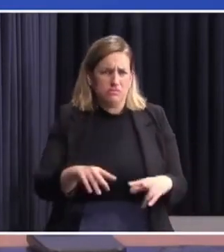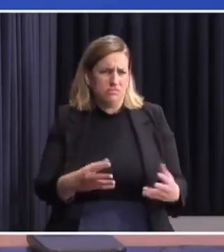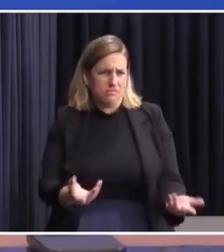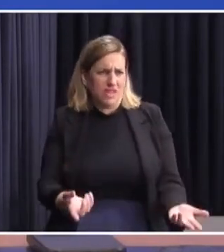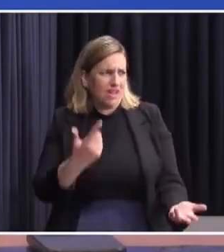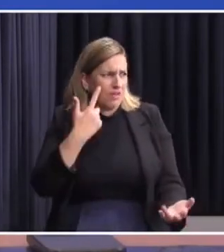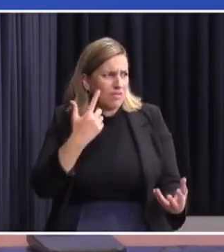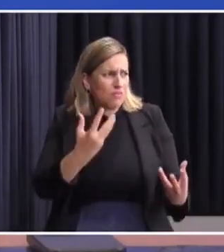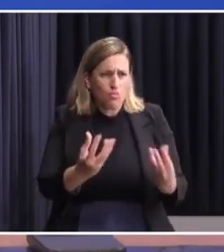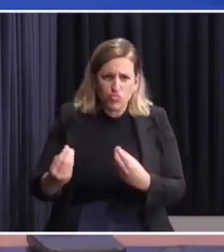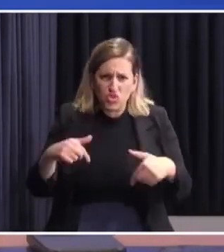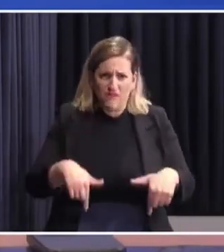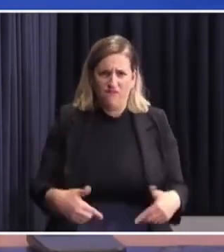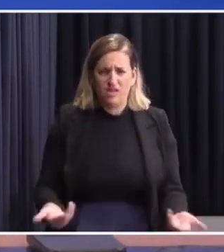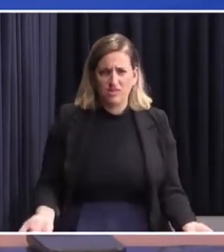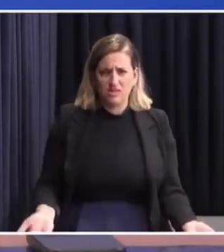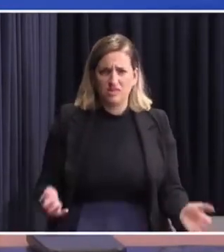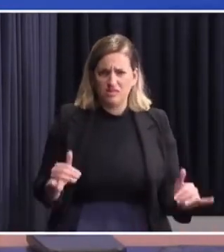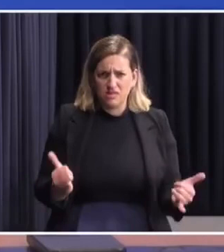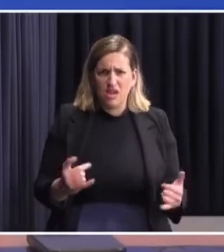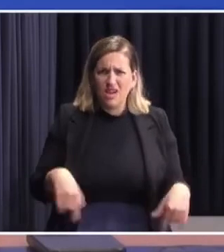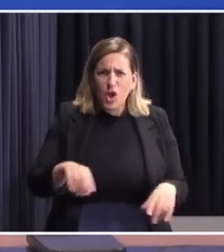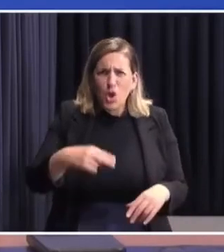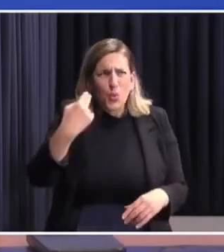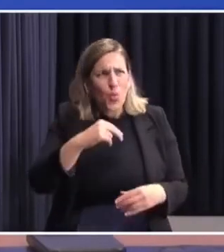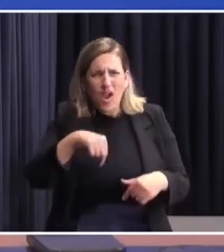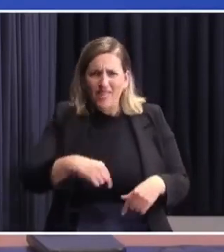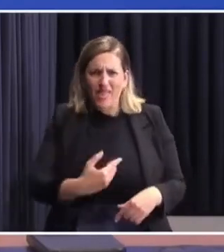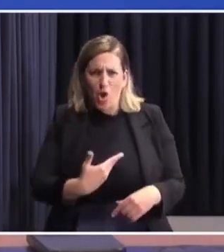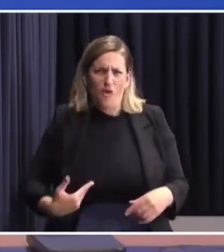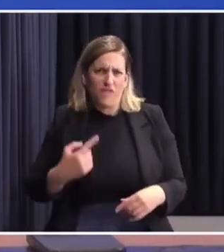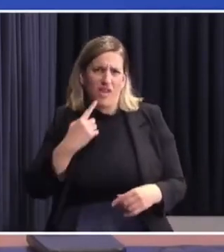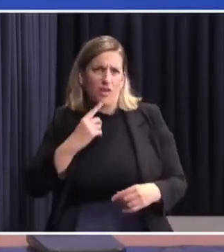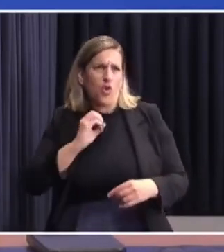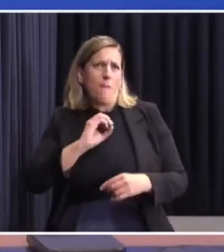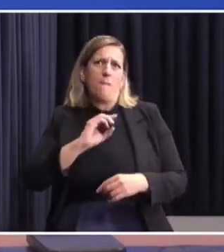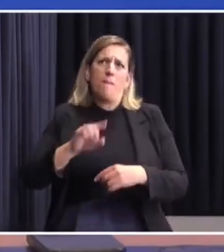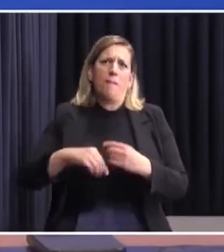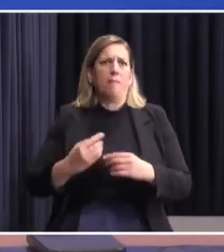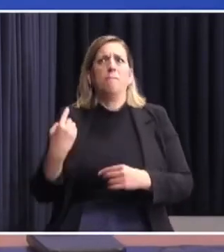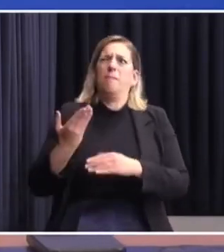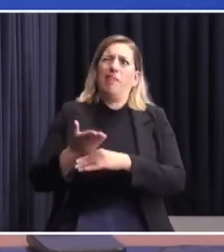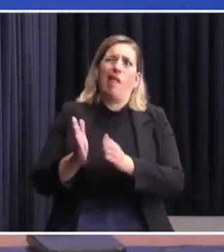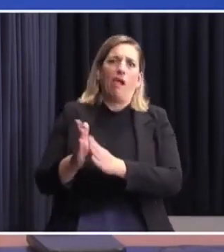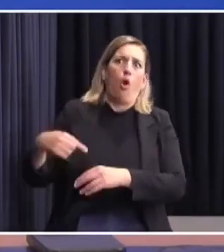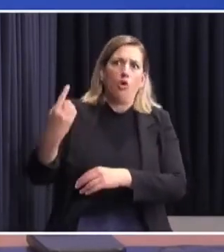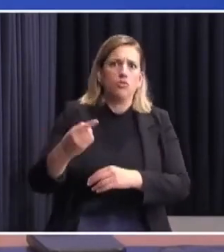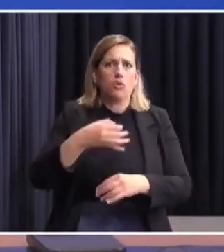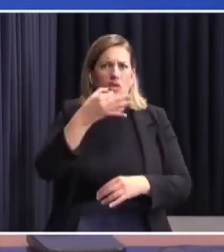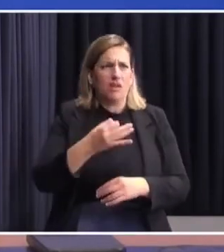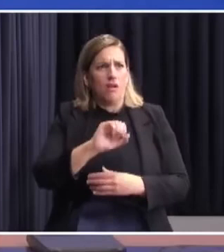decenas de veces acá, si hay algo que nunca ha hecho este gobierno, mandar a un representante, pedirle a alguien que declare